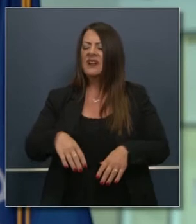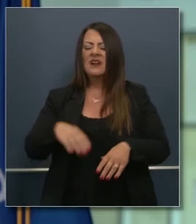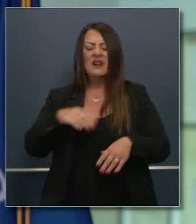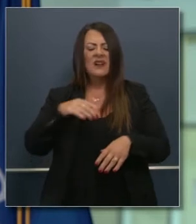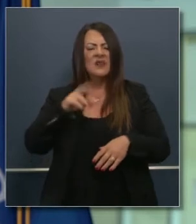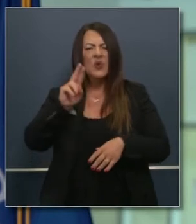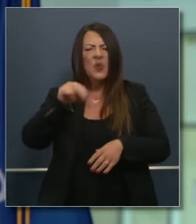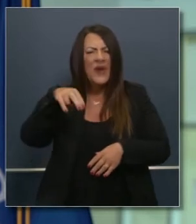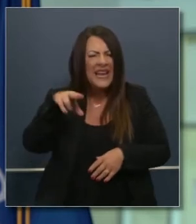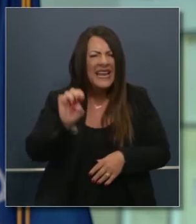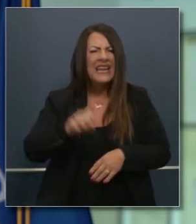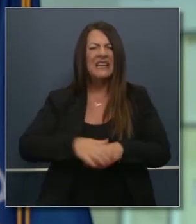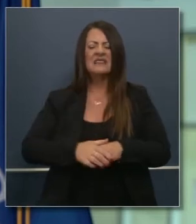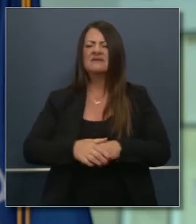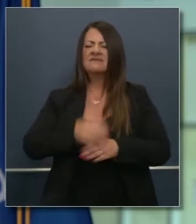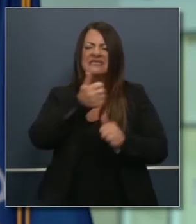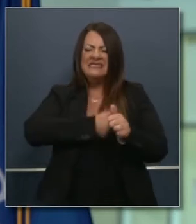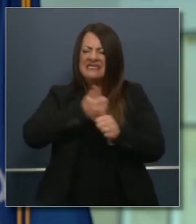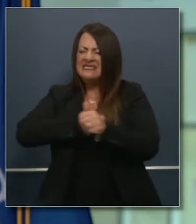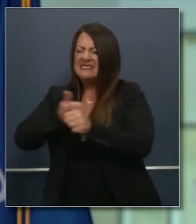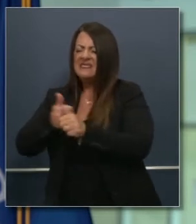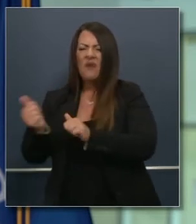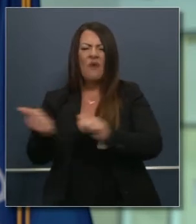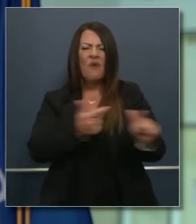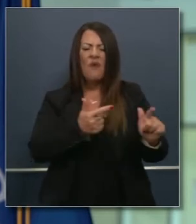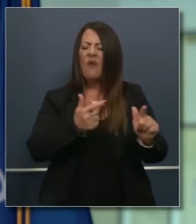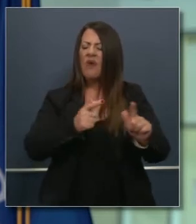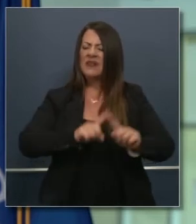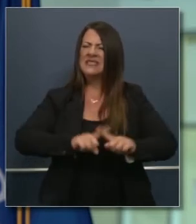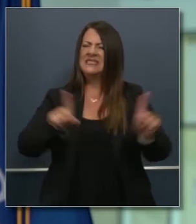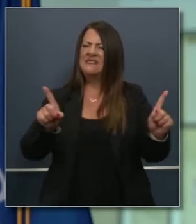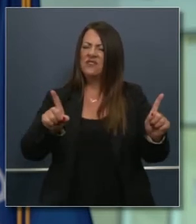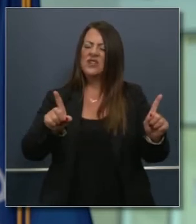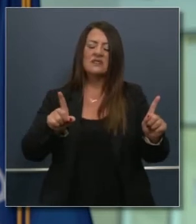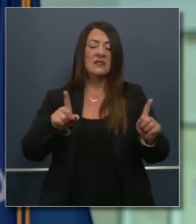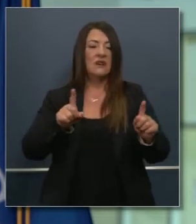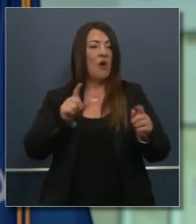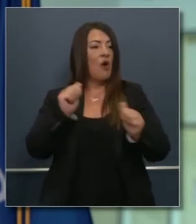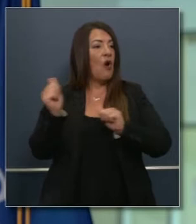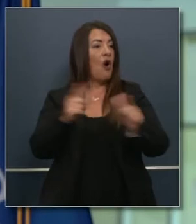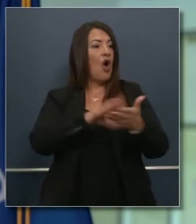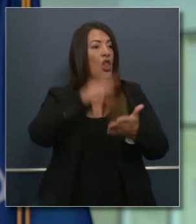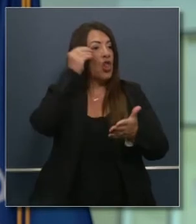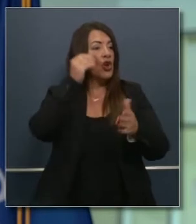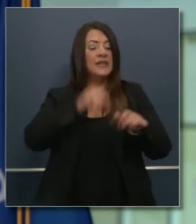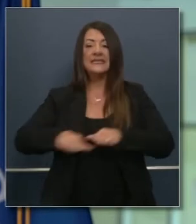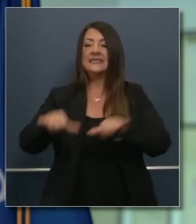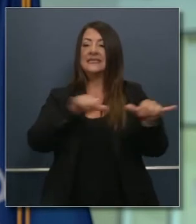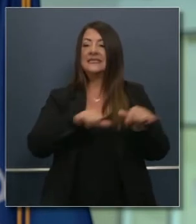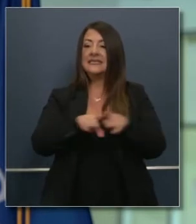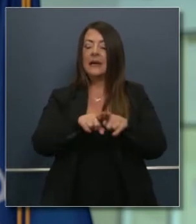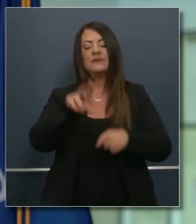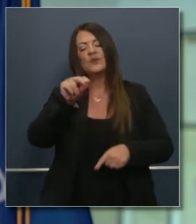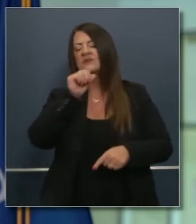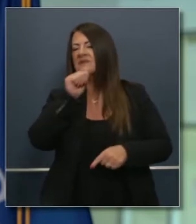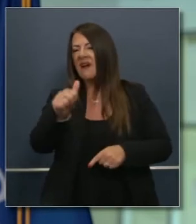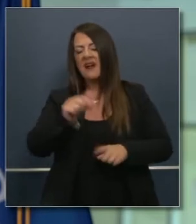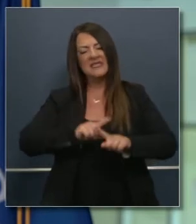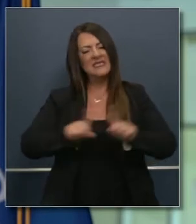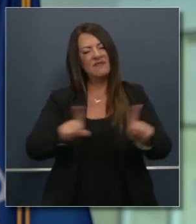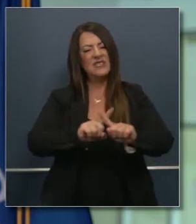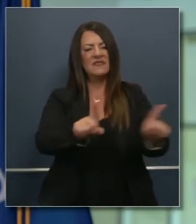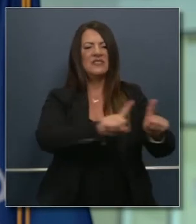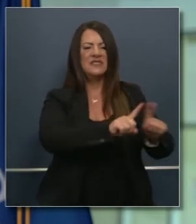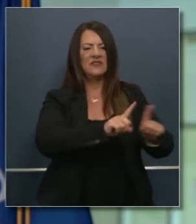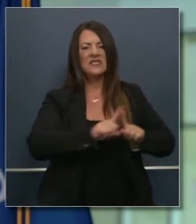una expresión personal. Eso significa que ninguno de nosotros aprende de la misma manera que ninguna otra persona. Y